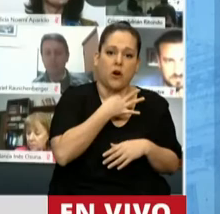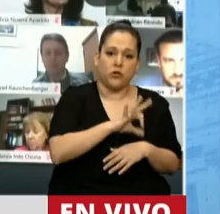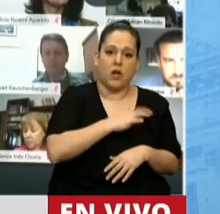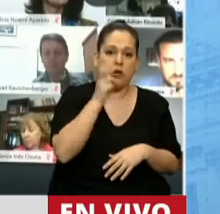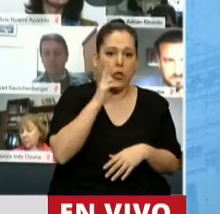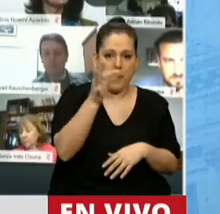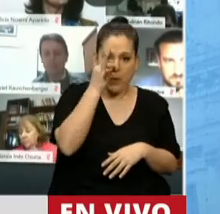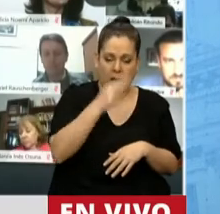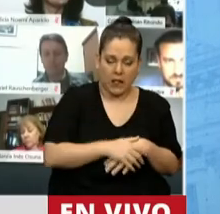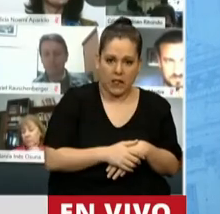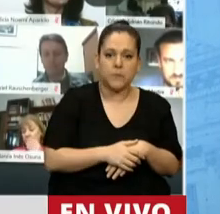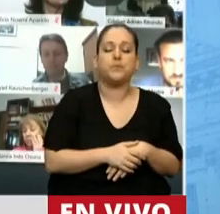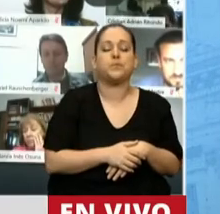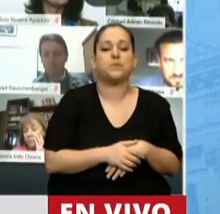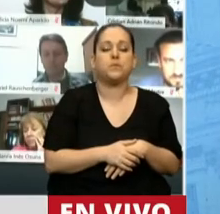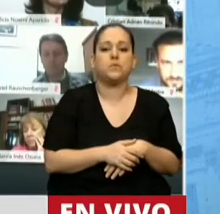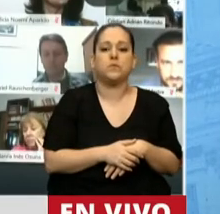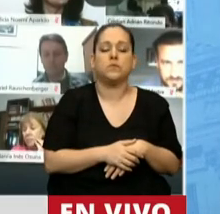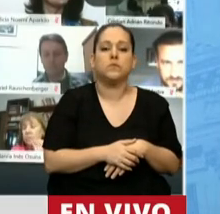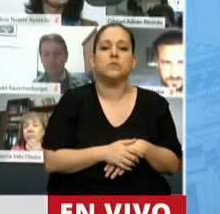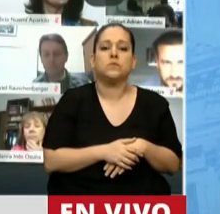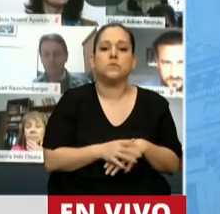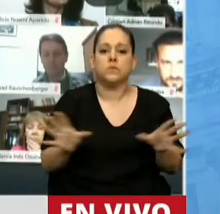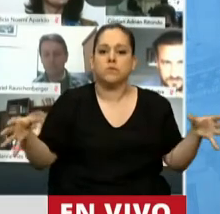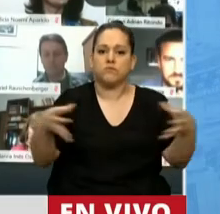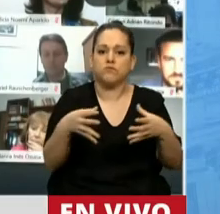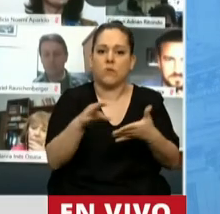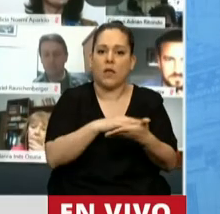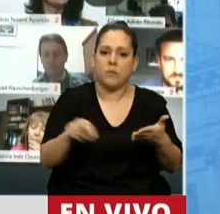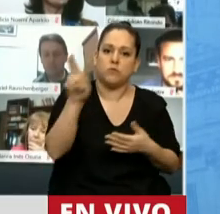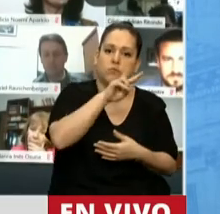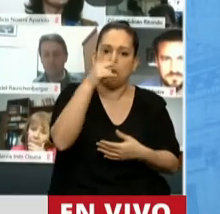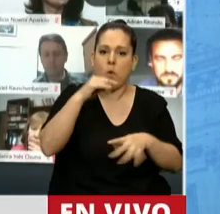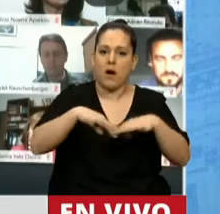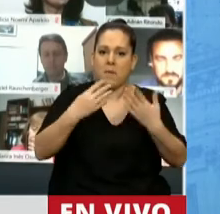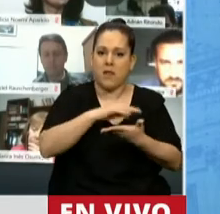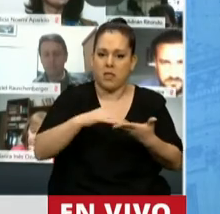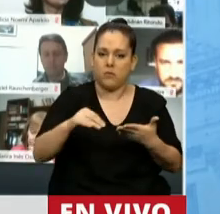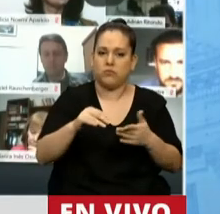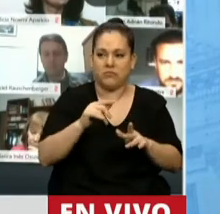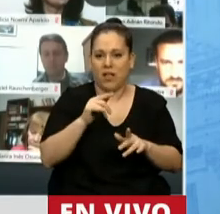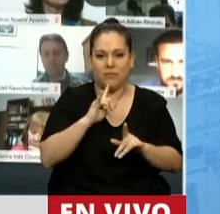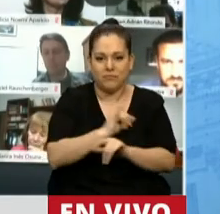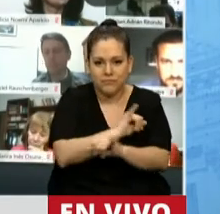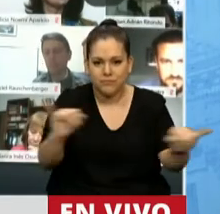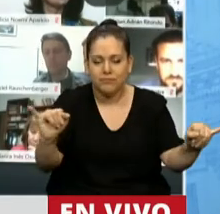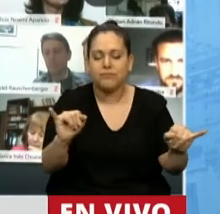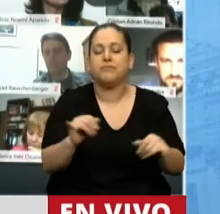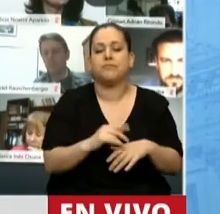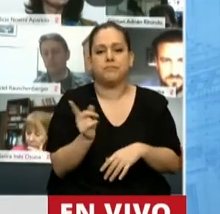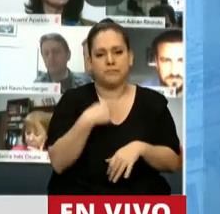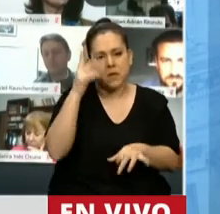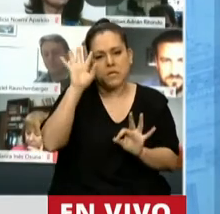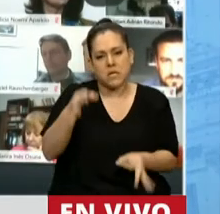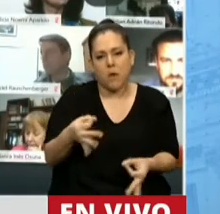2020. A los integrantes de la Honorable Cámara de Diputados de la Nación Argentina. Sabemos